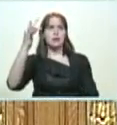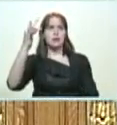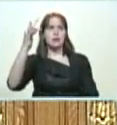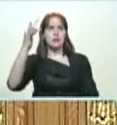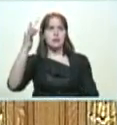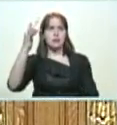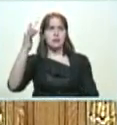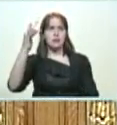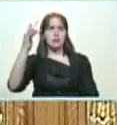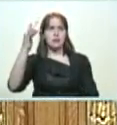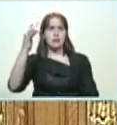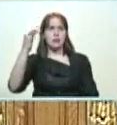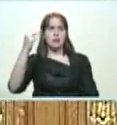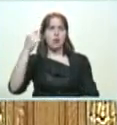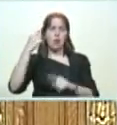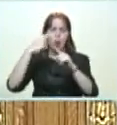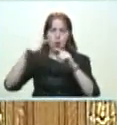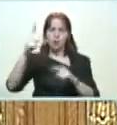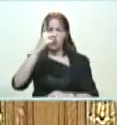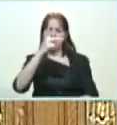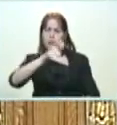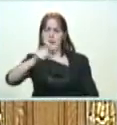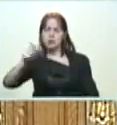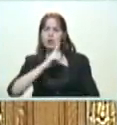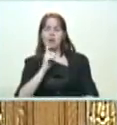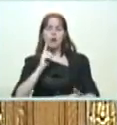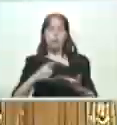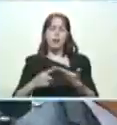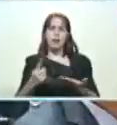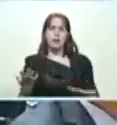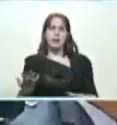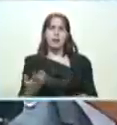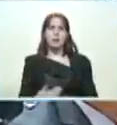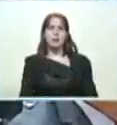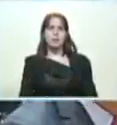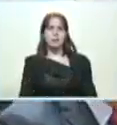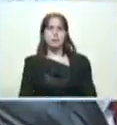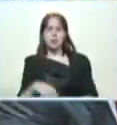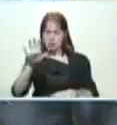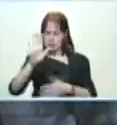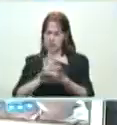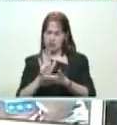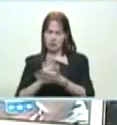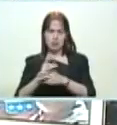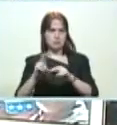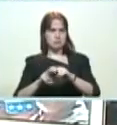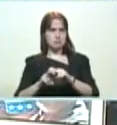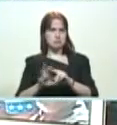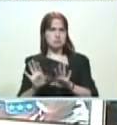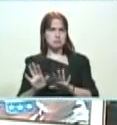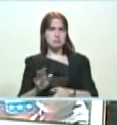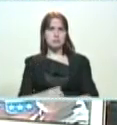Compañero Francisco Torrealba, Will, Edinson. Quédense sentaditos, tranquilitos.